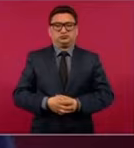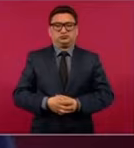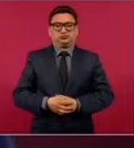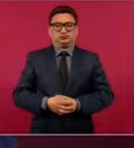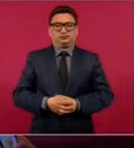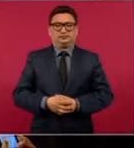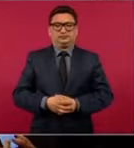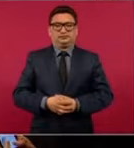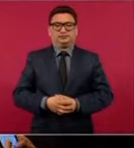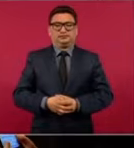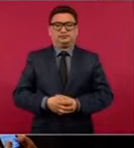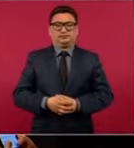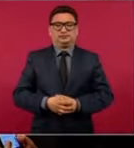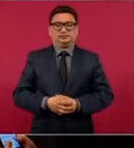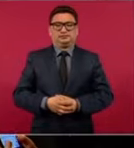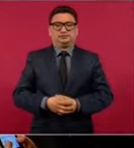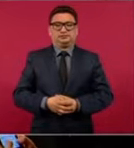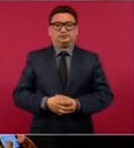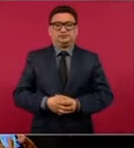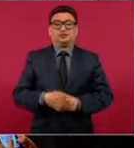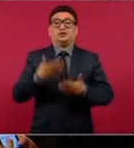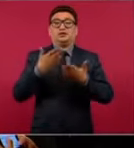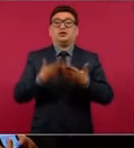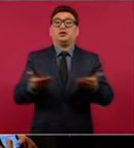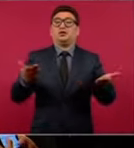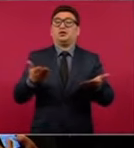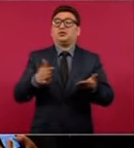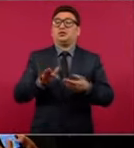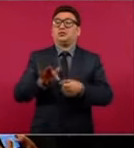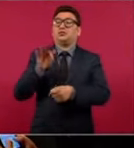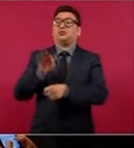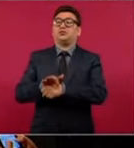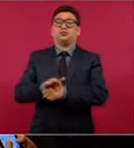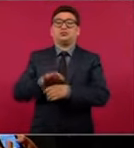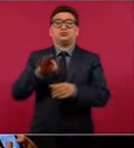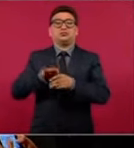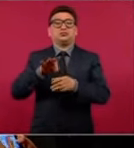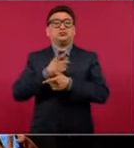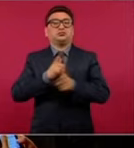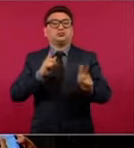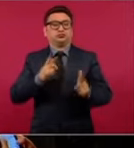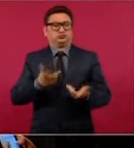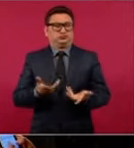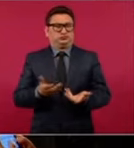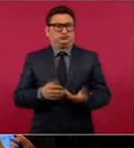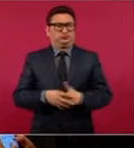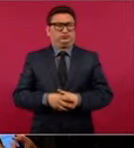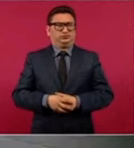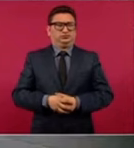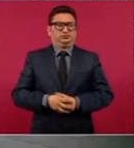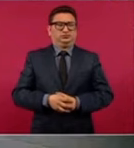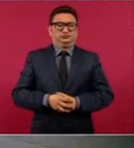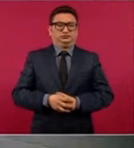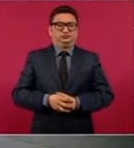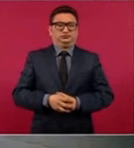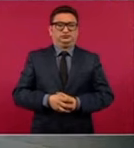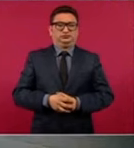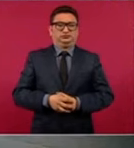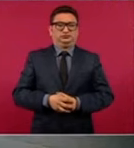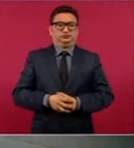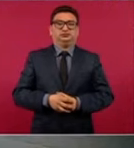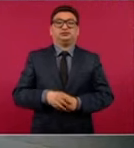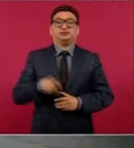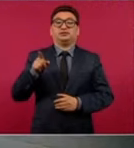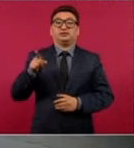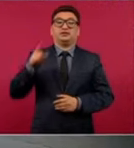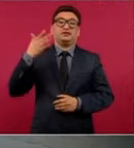y ahora está defendiendo la democracia que fue uno